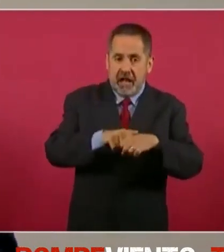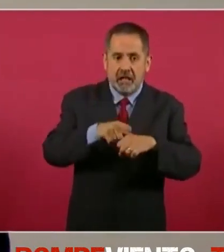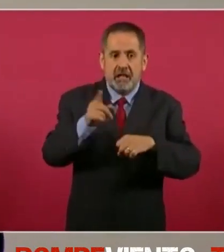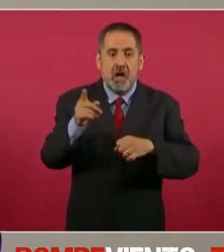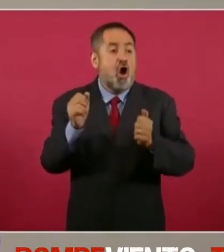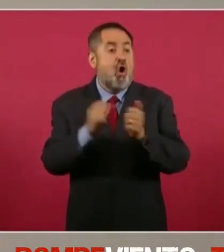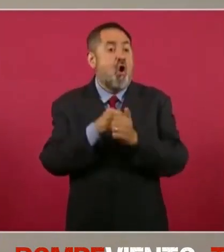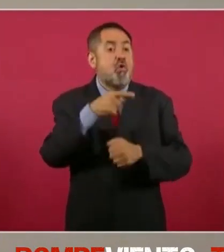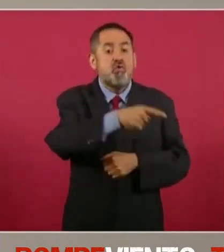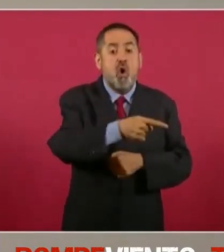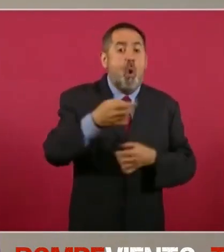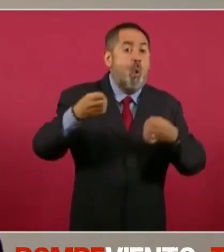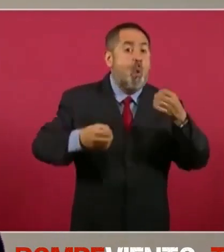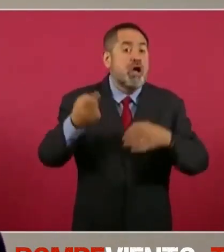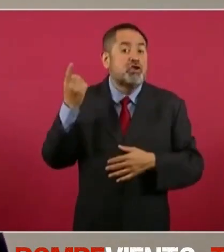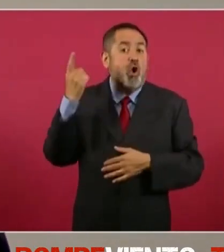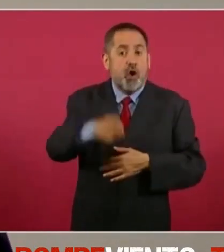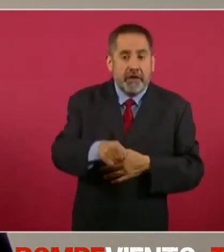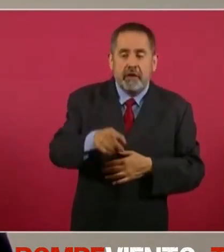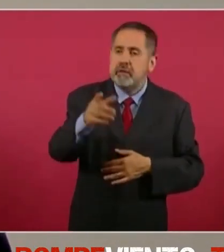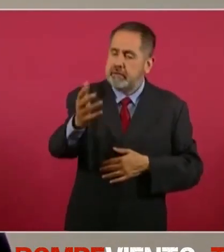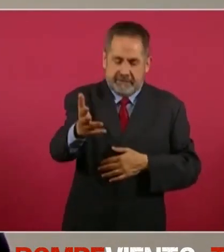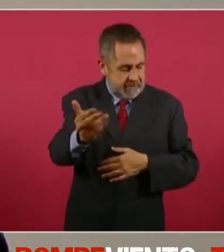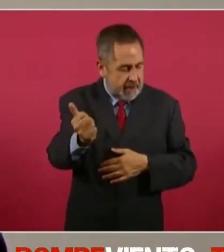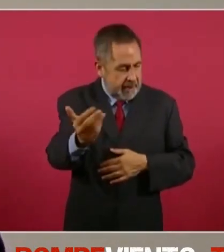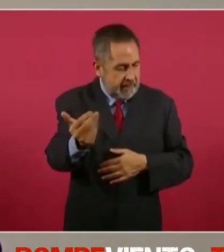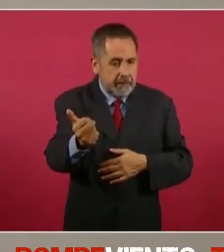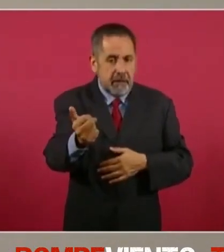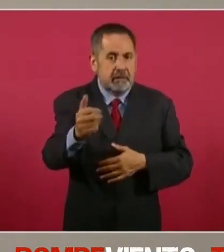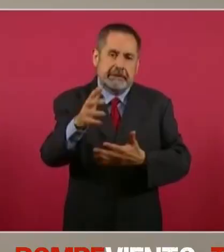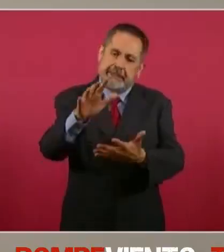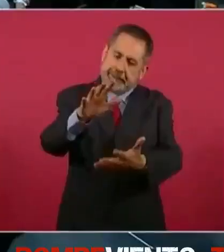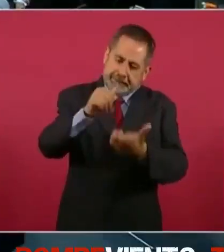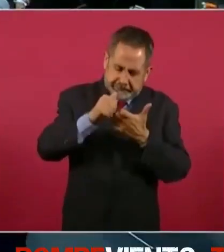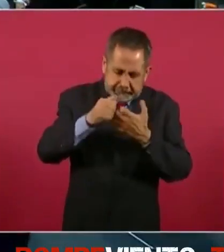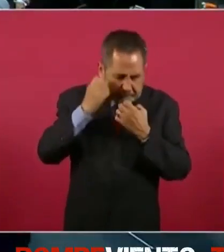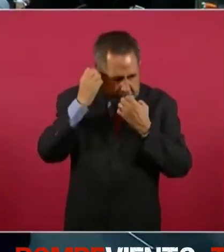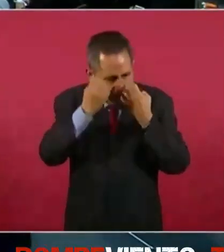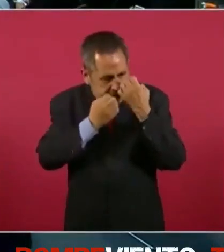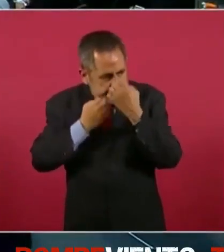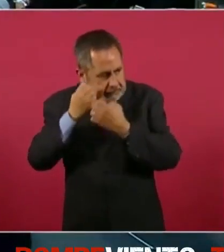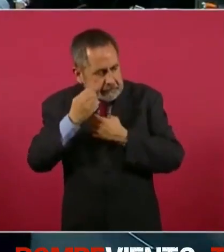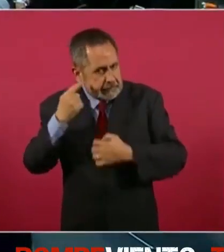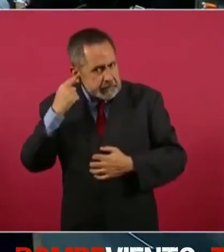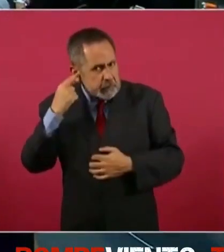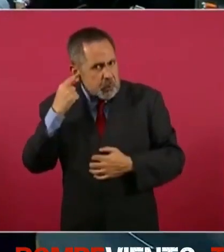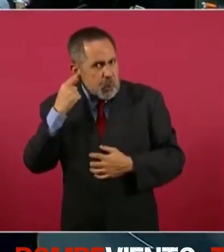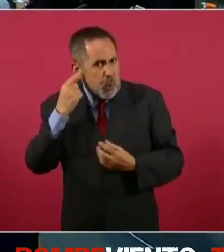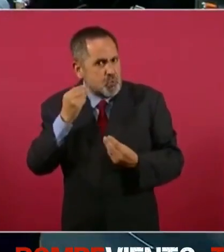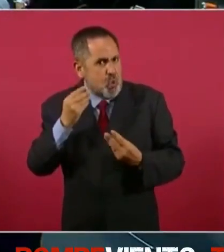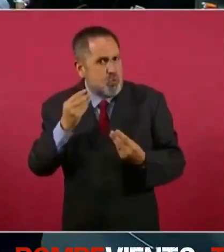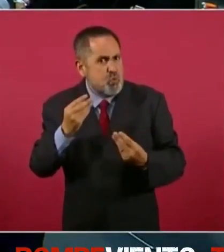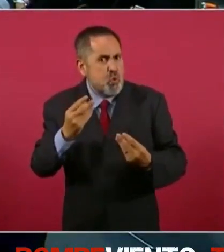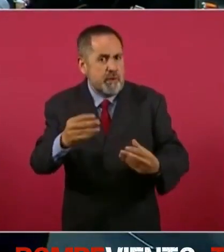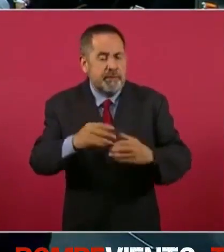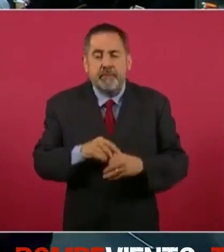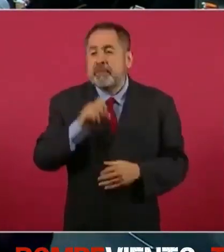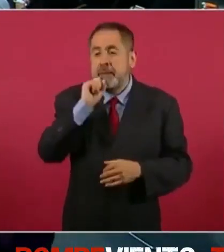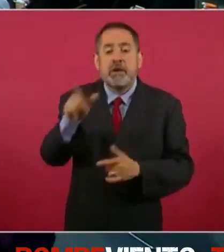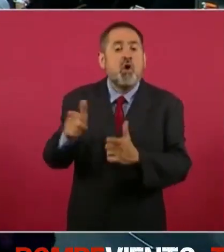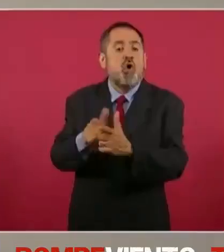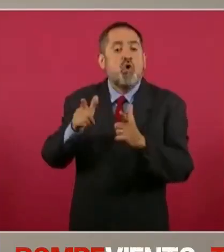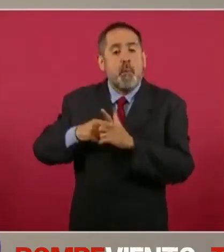juez. Por eso pudimos tener acceso a las mismas. Y junto con ello, el IGEI